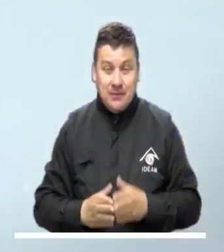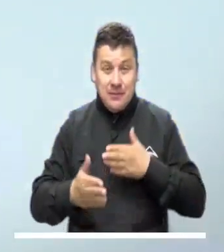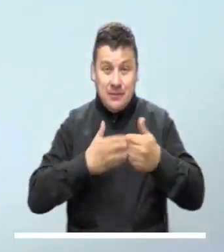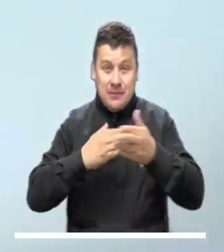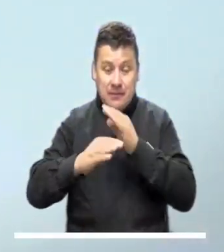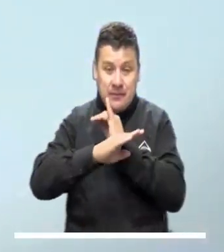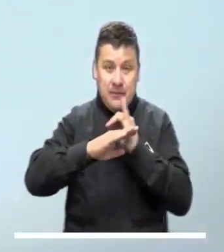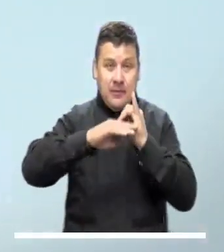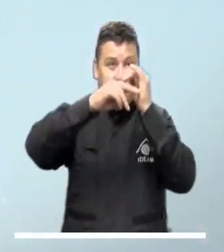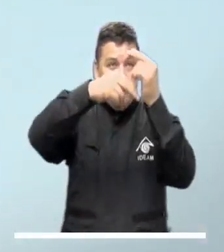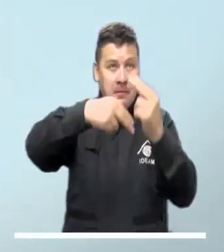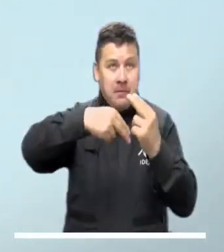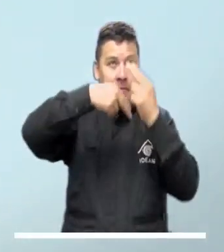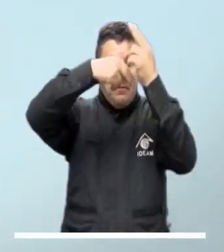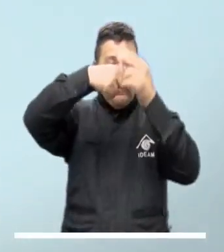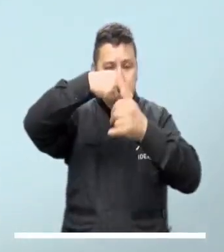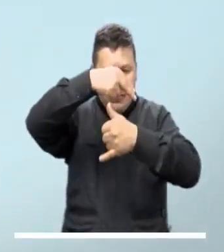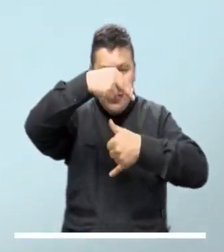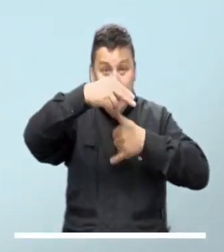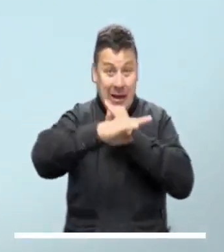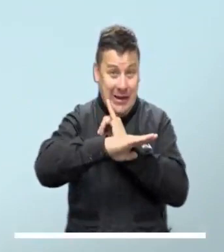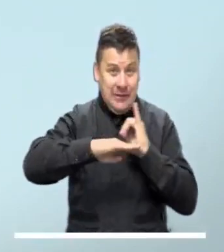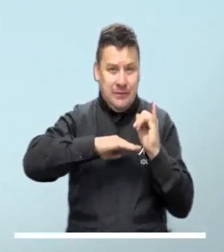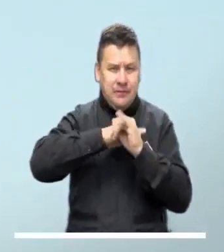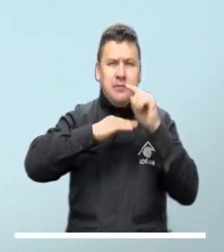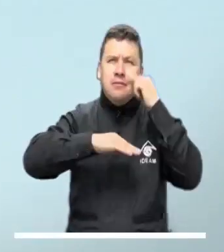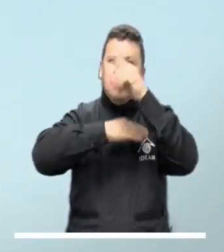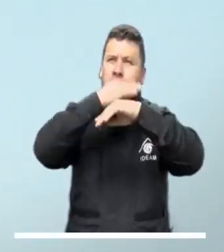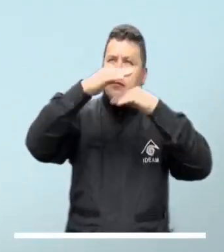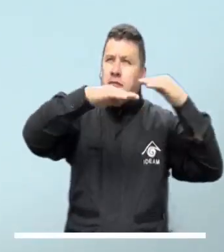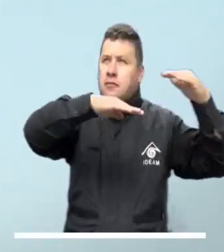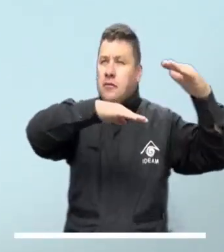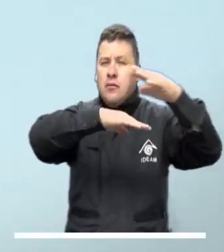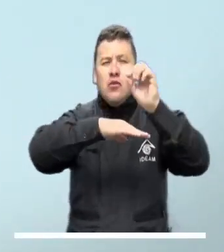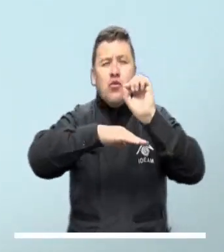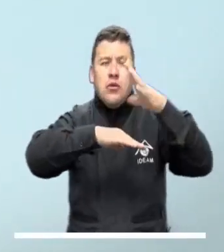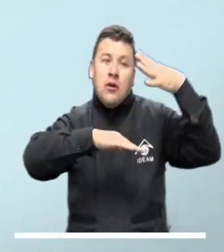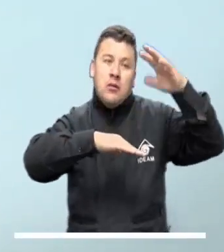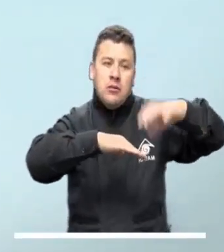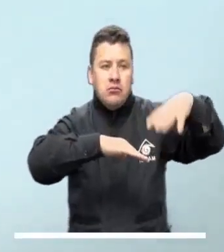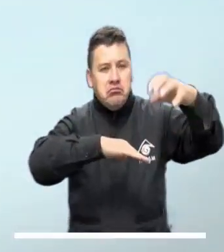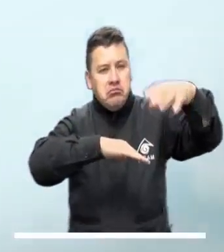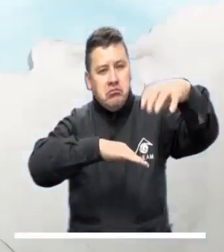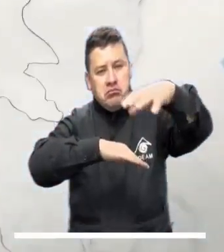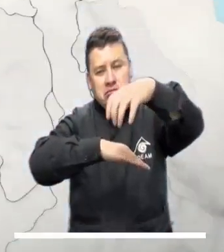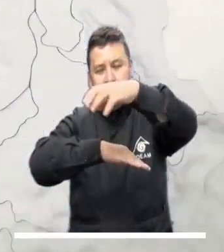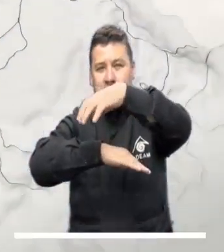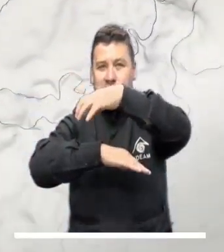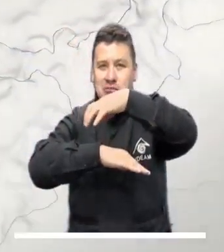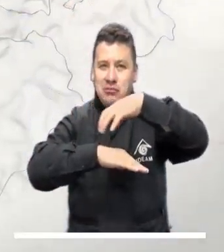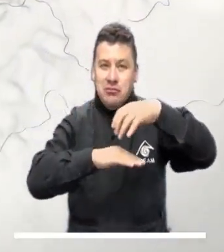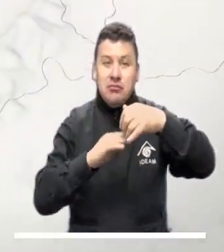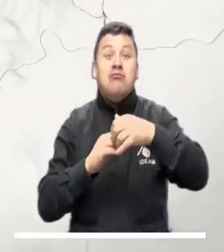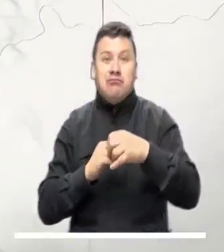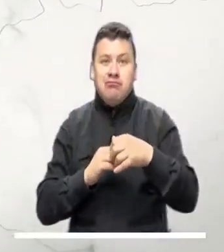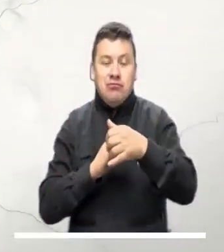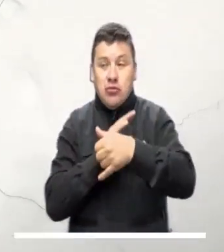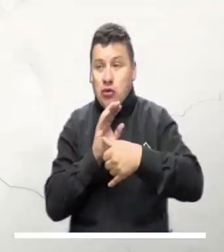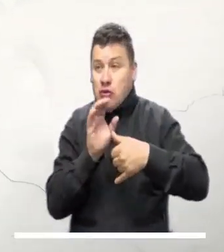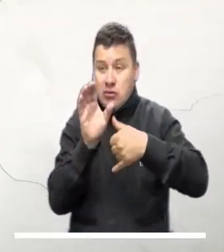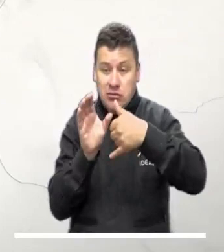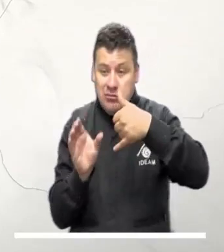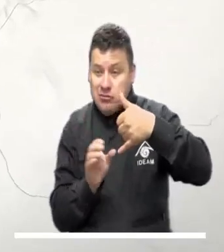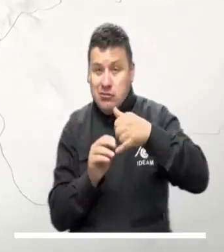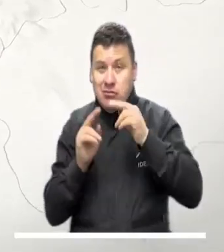En San Andrés, Providencia y sus islas, tendremos cielo mayormente cubierto con lluvias ligeras. En el